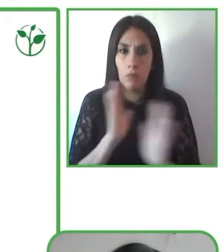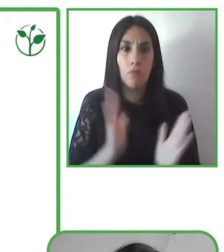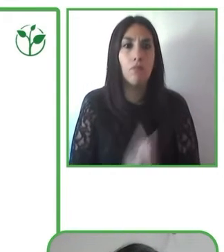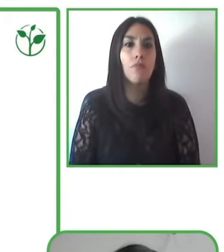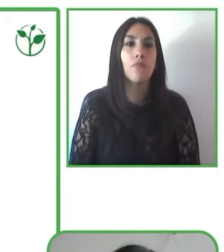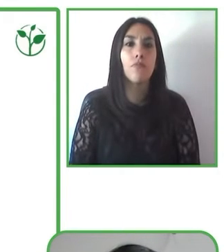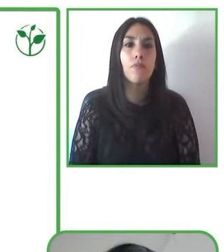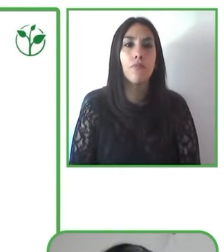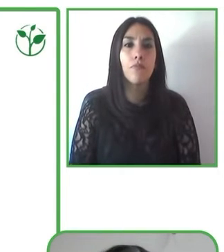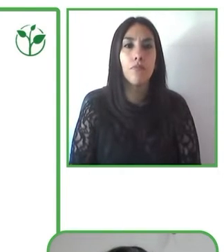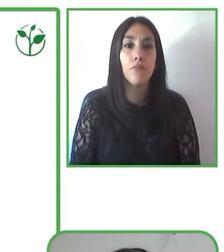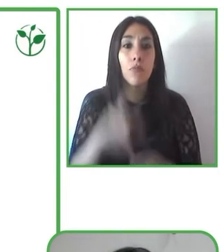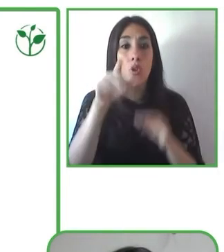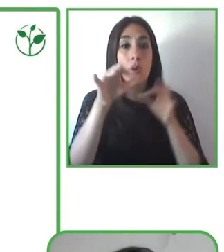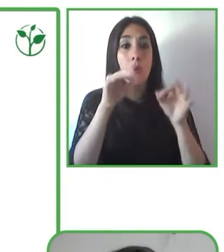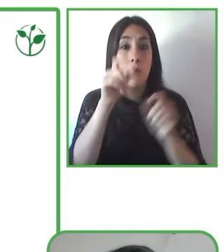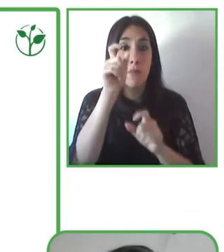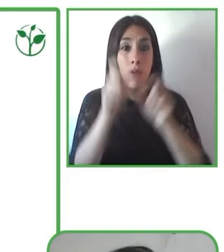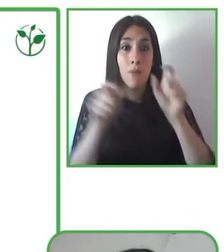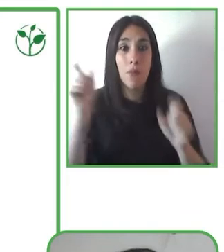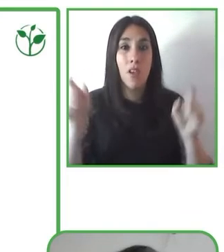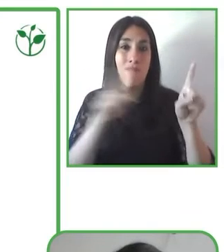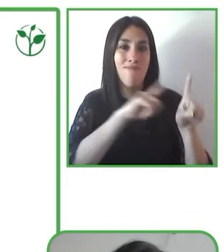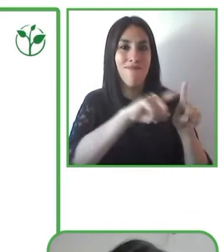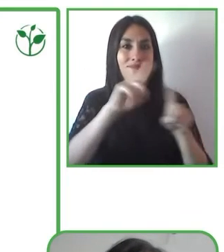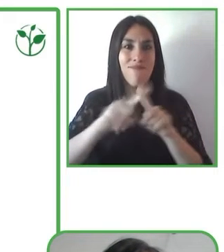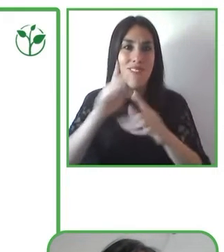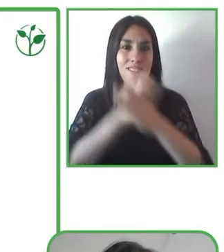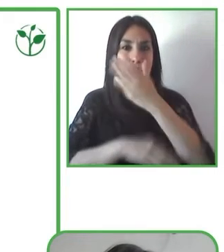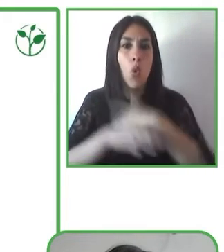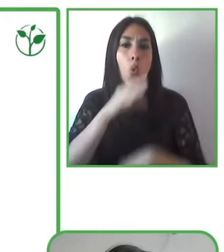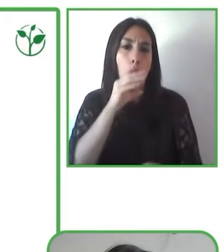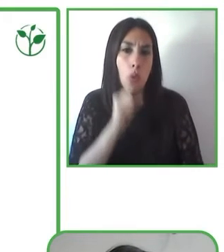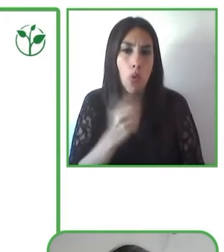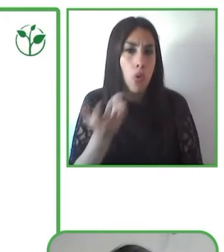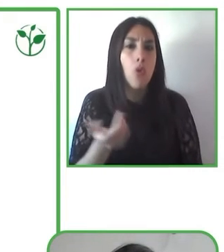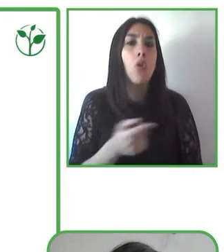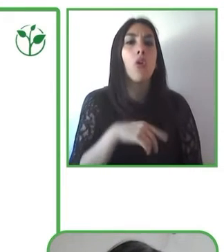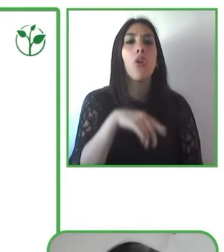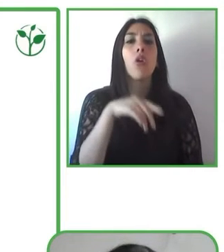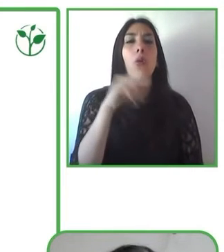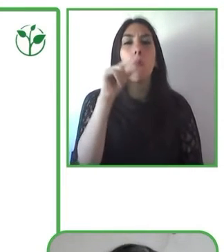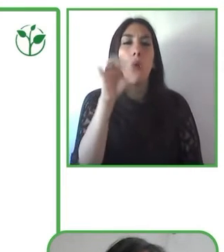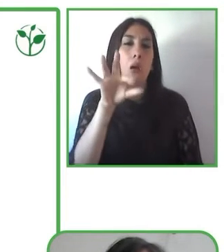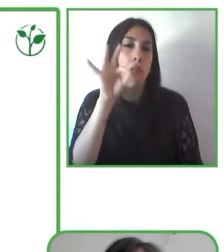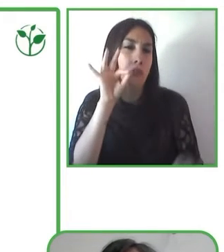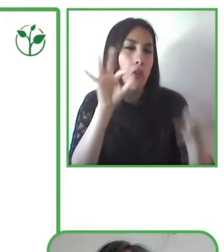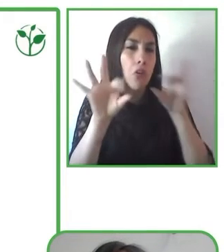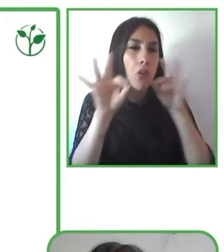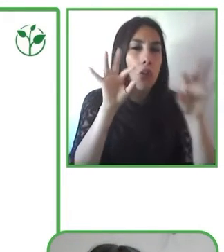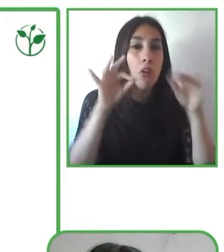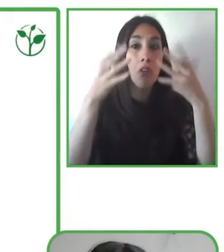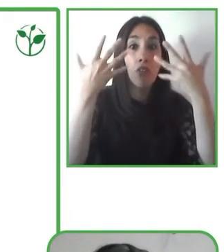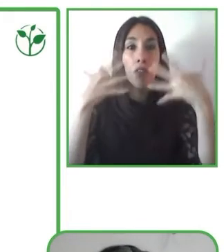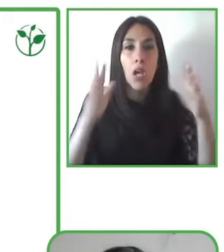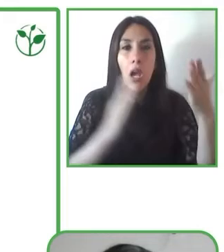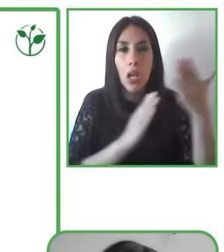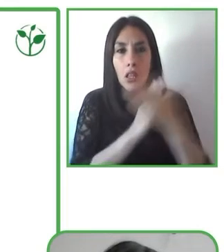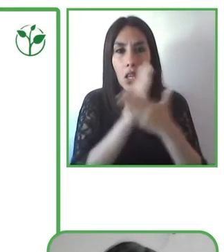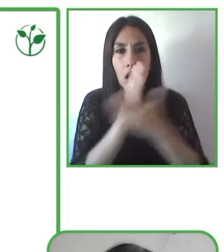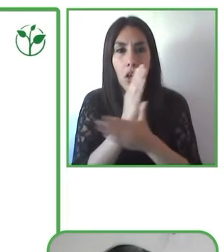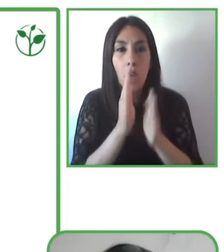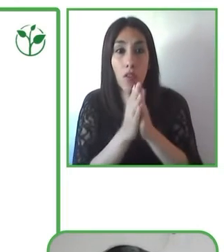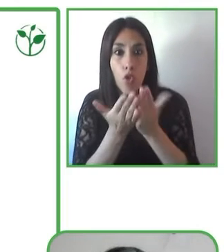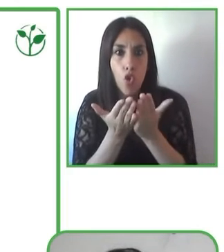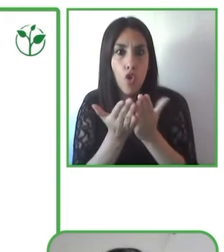capacidad pueden disfrutar de lo mismo libro. Y lo que tenemos percibiendo en este trabajo